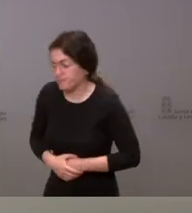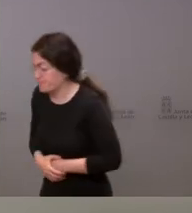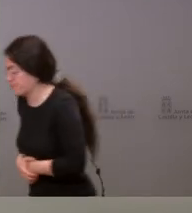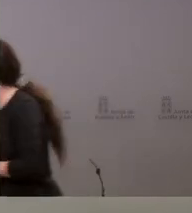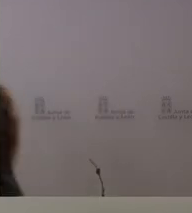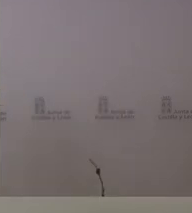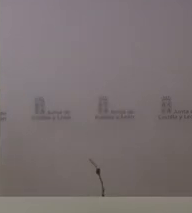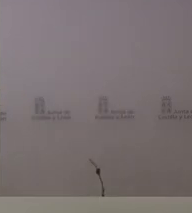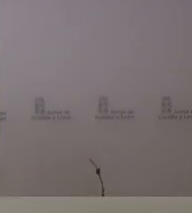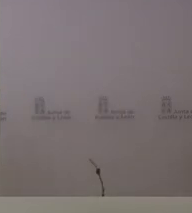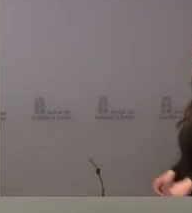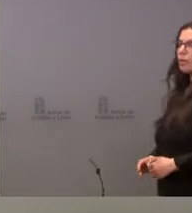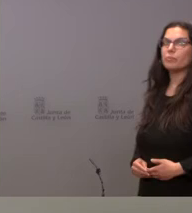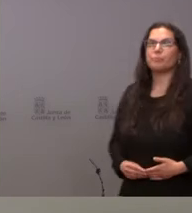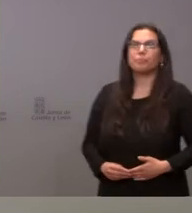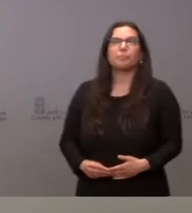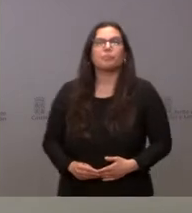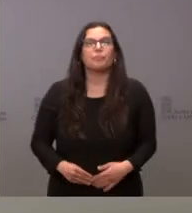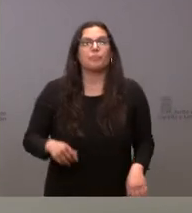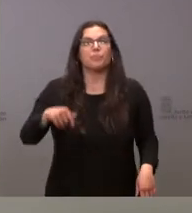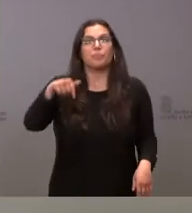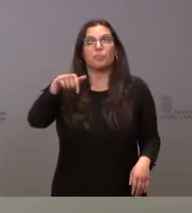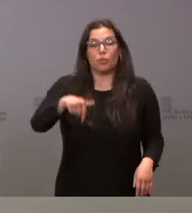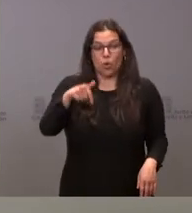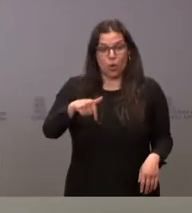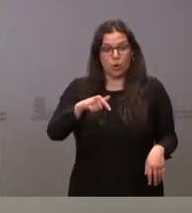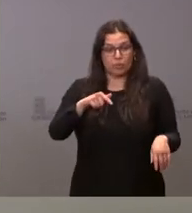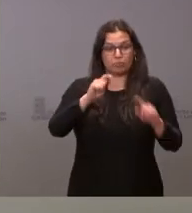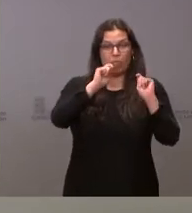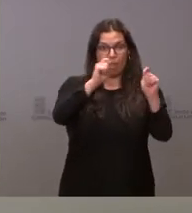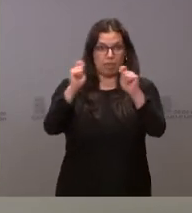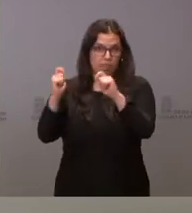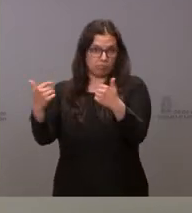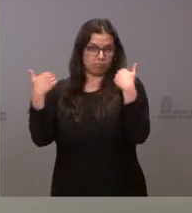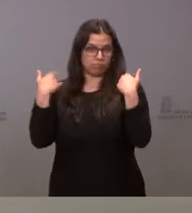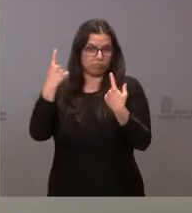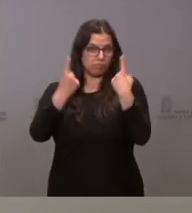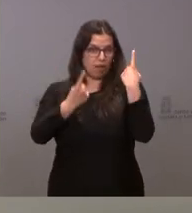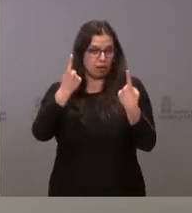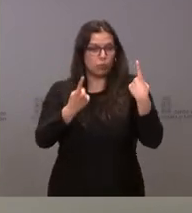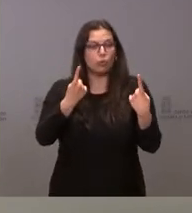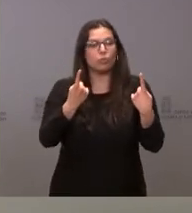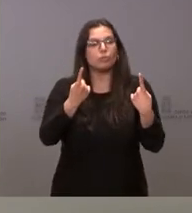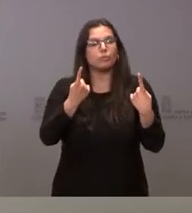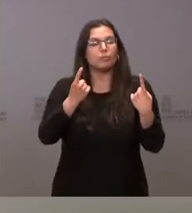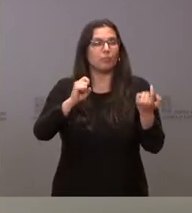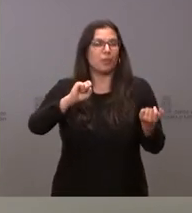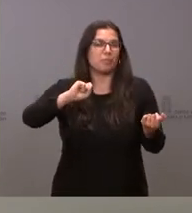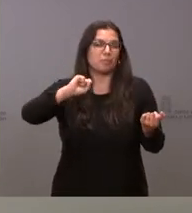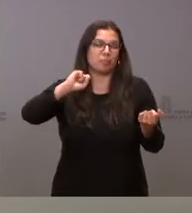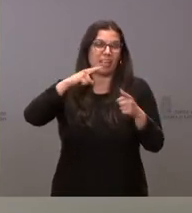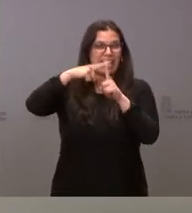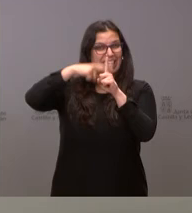Hoy hemos hecho algunos nombramientos. Yo creo que en algunos de los principales escalones vamos